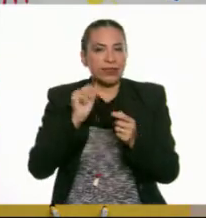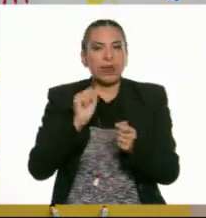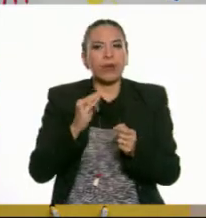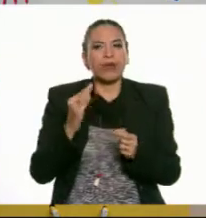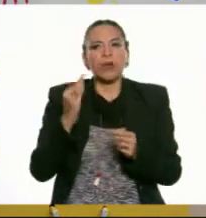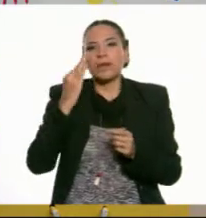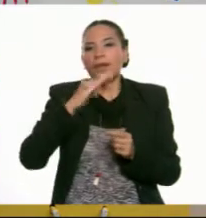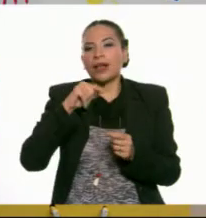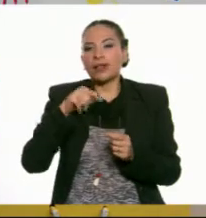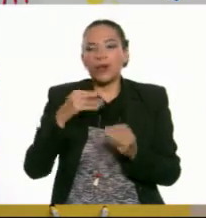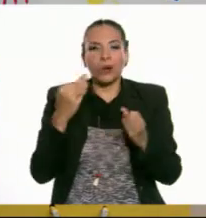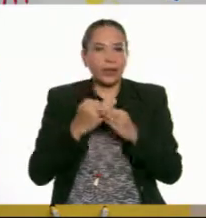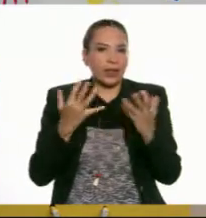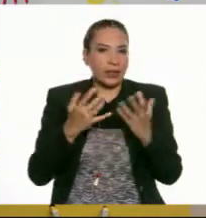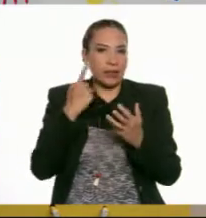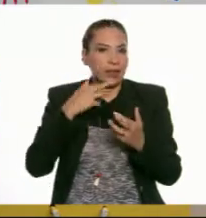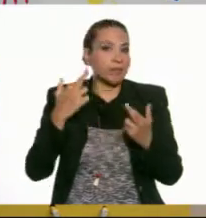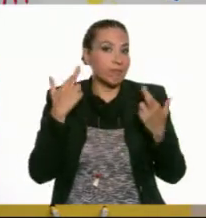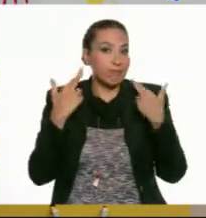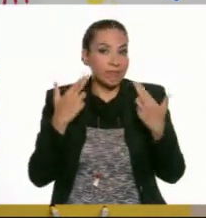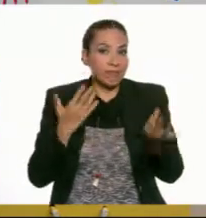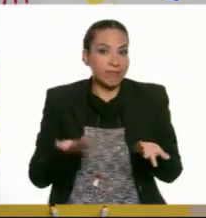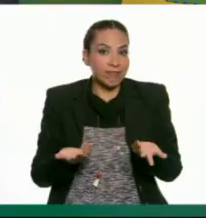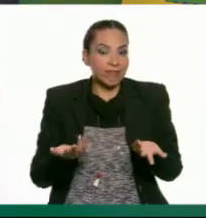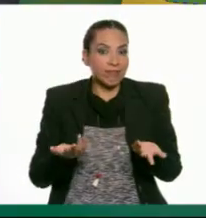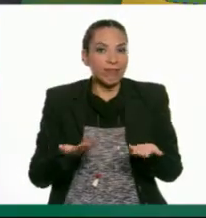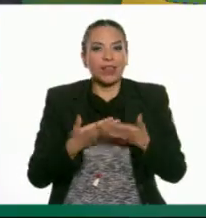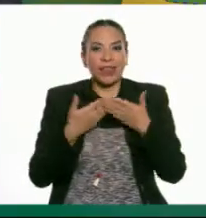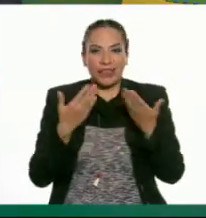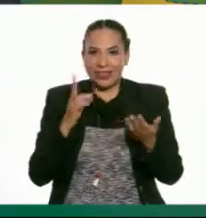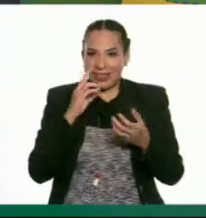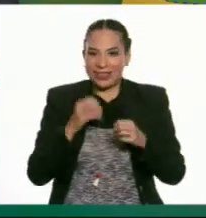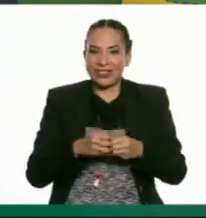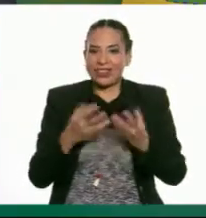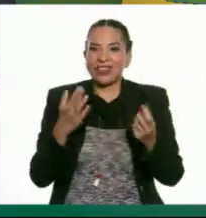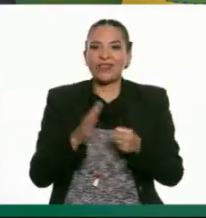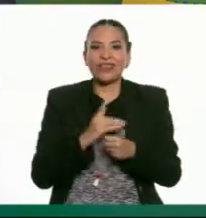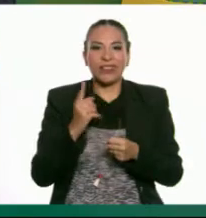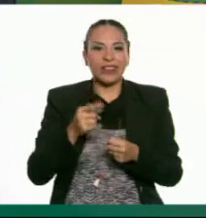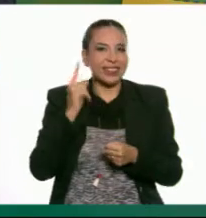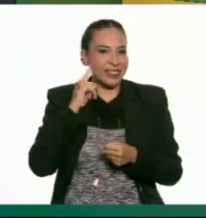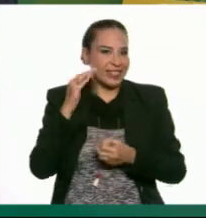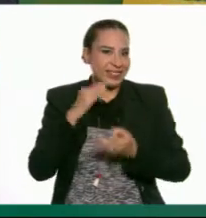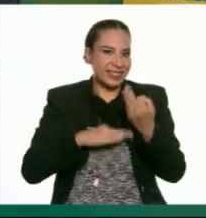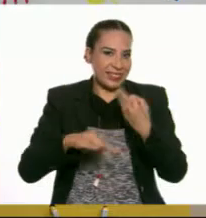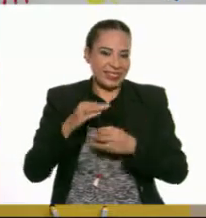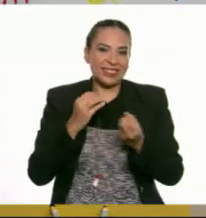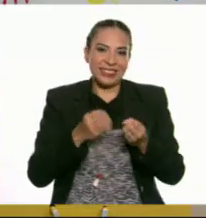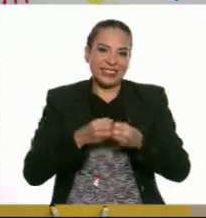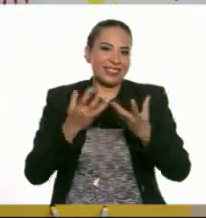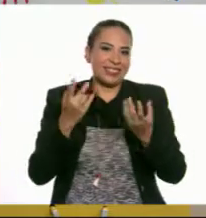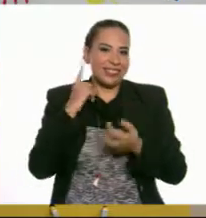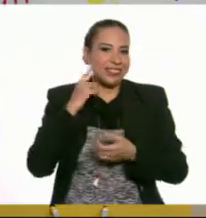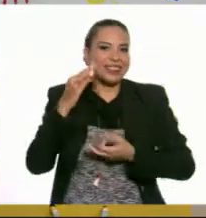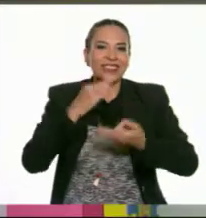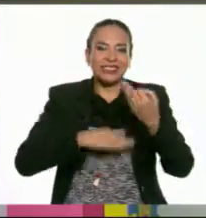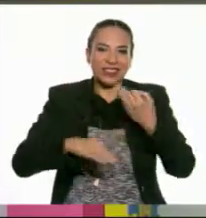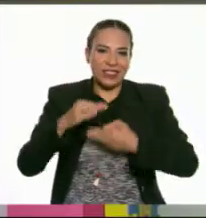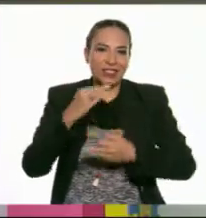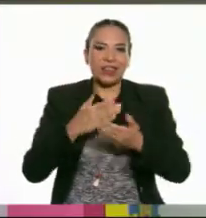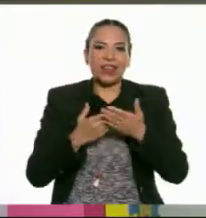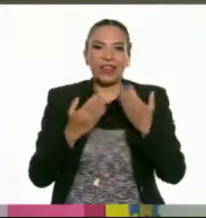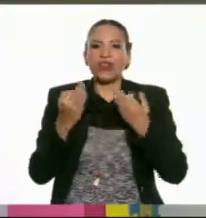que estamos generando hasta para el sonido. Ahora ya quedó claro por qué. ¿Escuchen todos? ¡Claro! ¡Escuchen todos!